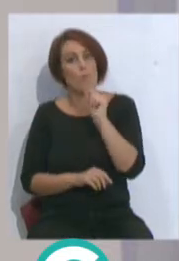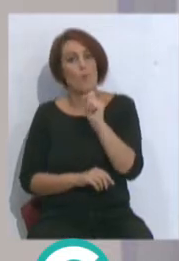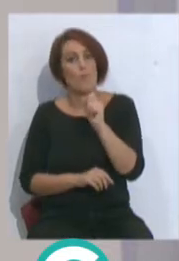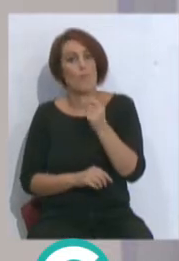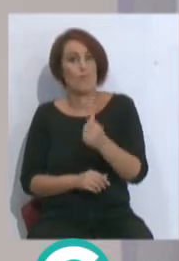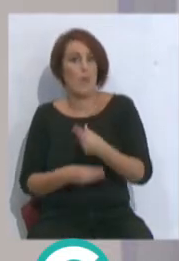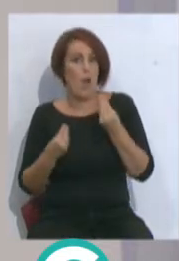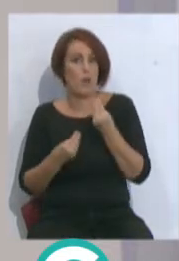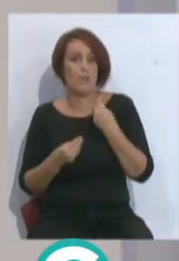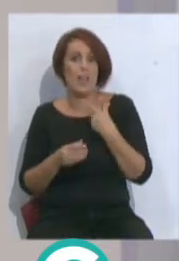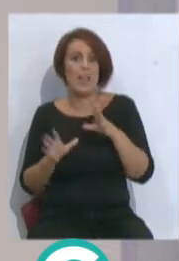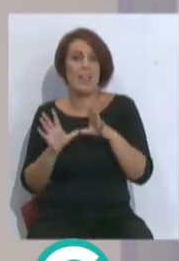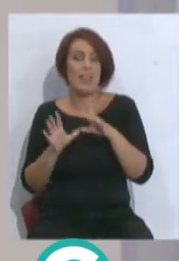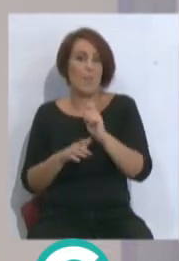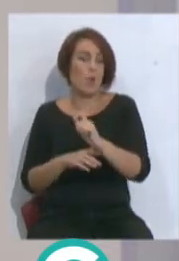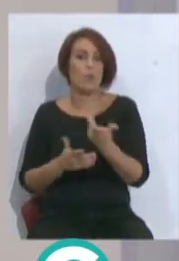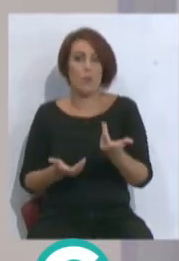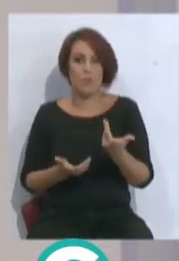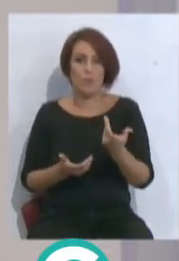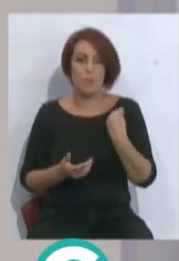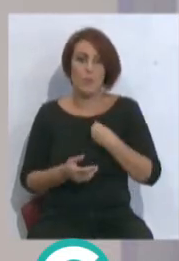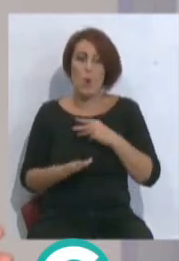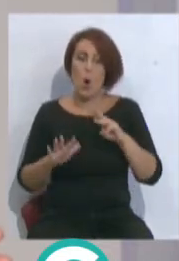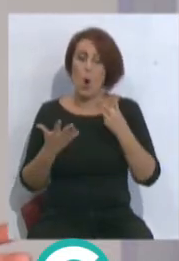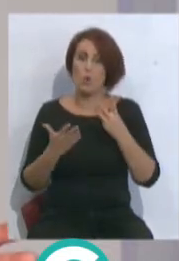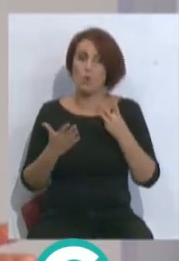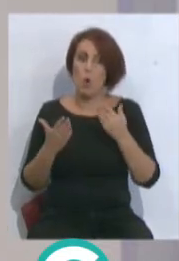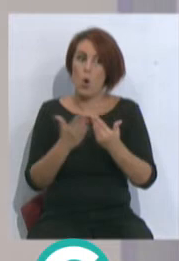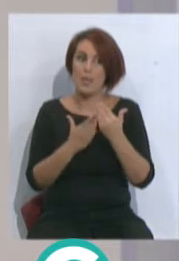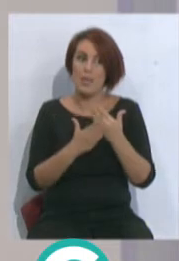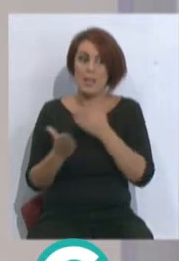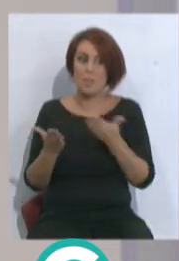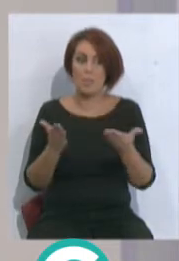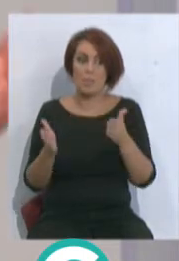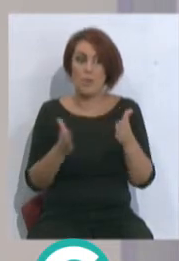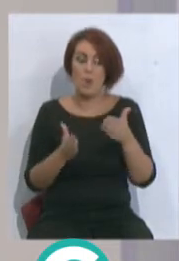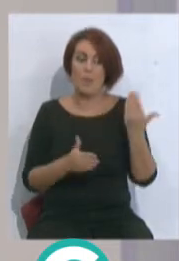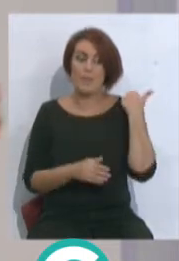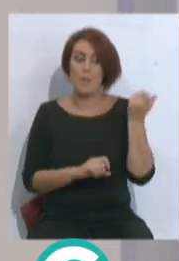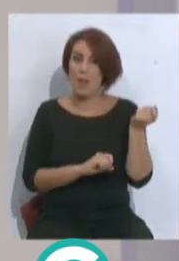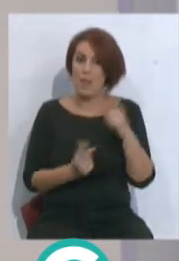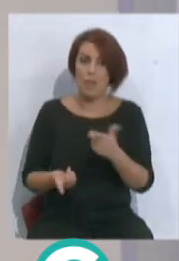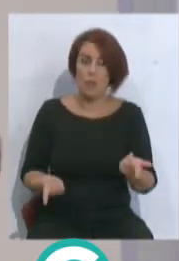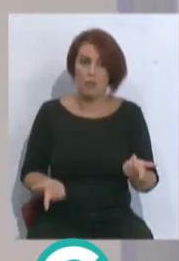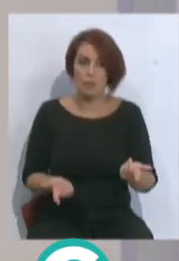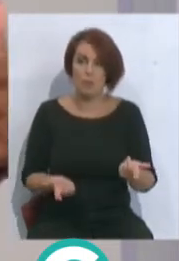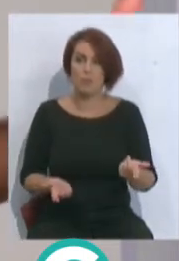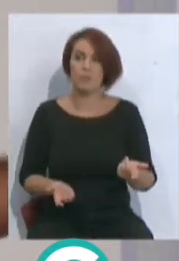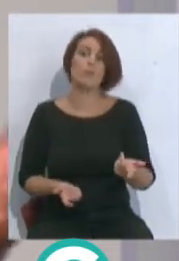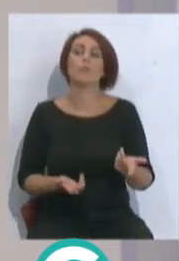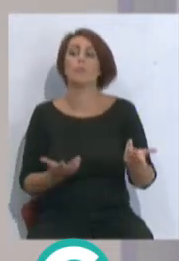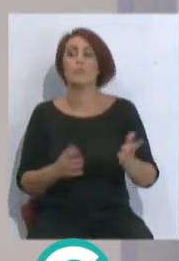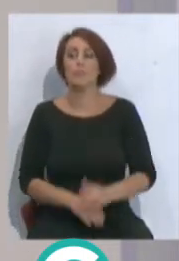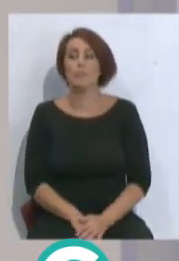Tendríamos diez puntos. Estamos muy parecidos a las ocho primeras jornadas de la temporada pasada. bueno, pues dentro de lo que Y hemos jugado contra el Valencia, hemos